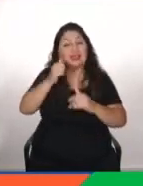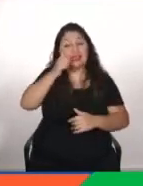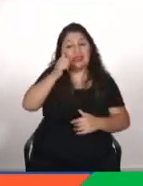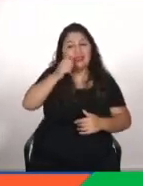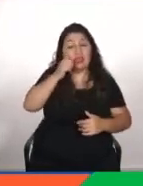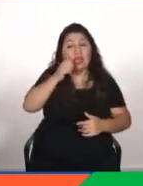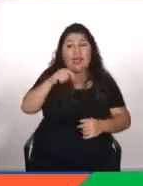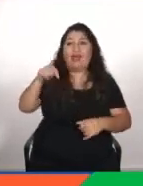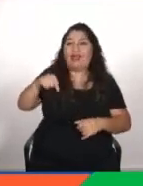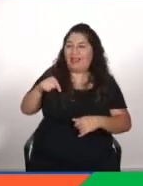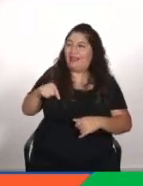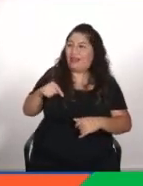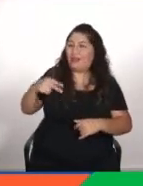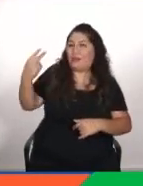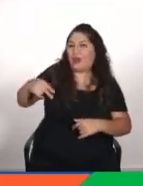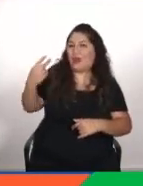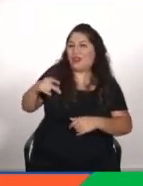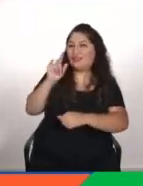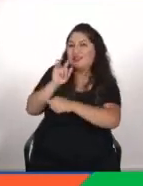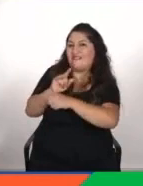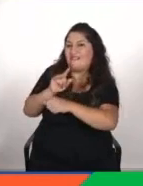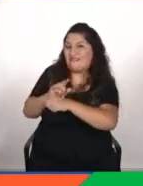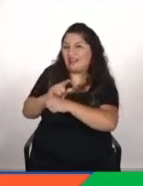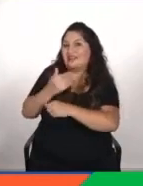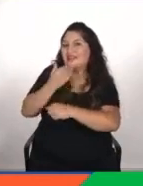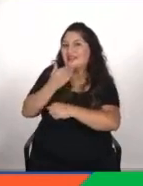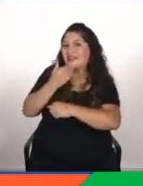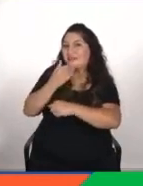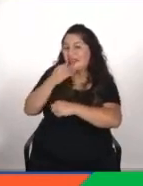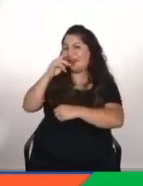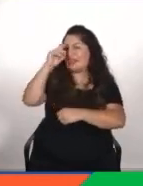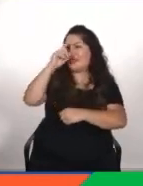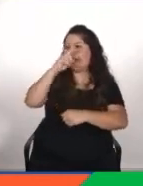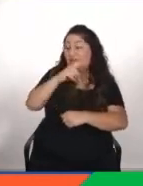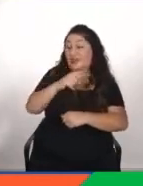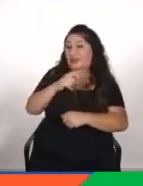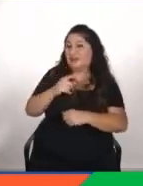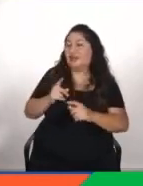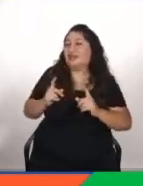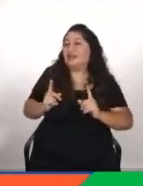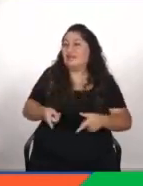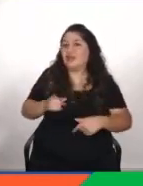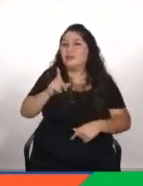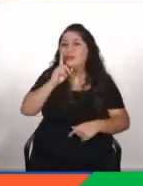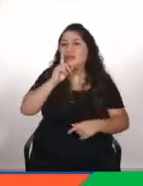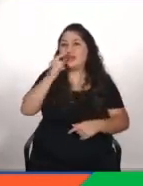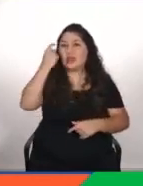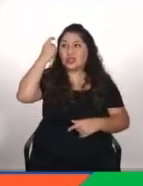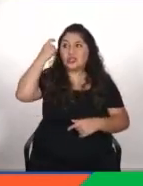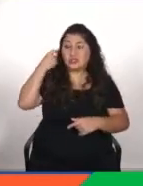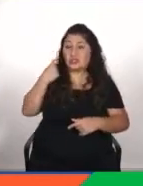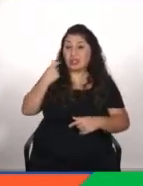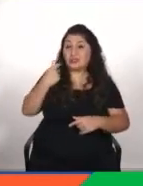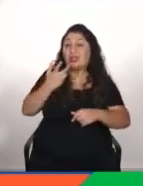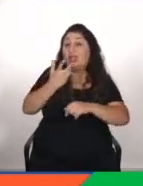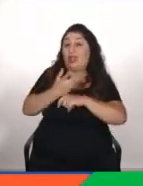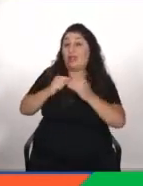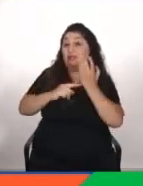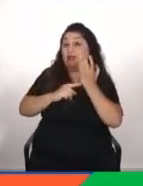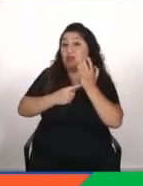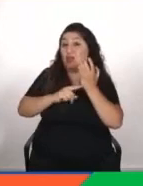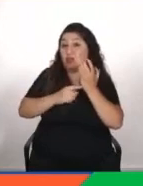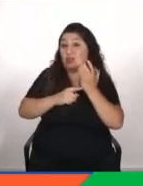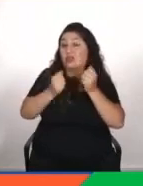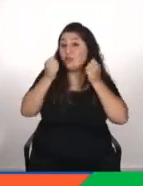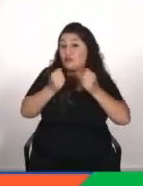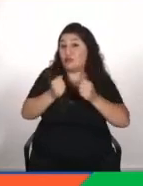convincentes y el manejo de la información se va a volver complejo y tenemos que estar conscientes de que existen estas tecnologías que son capaces de generar cosas muy realistas